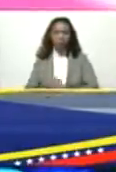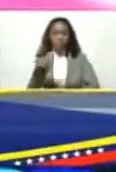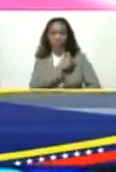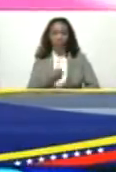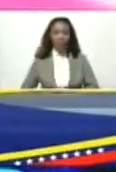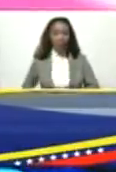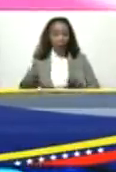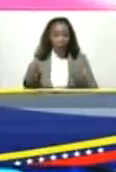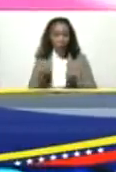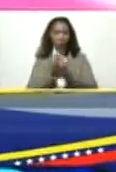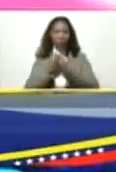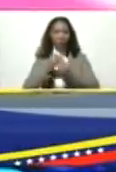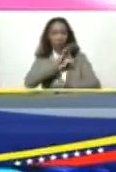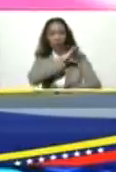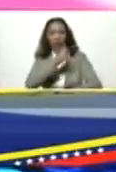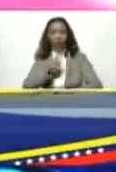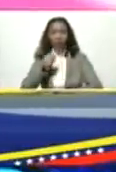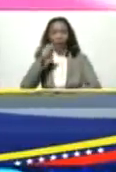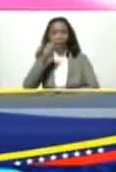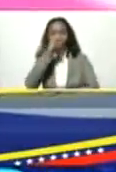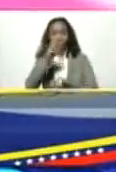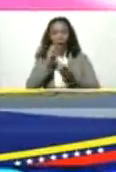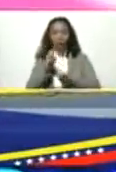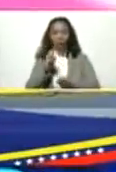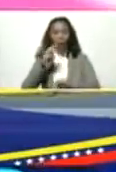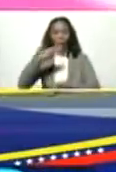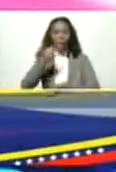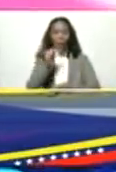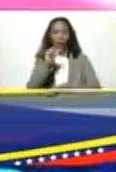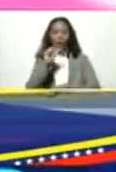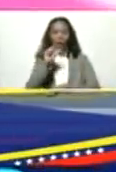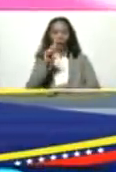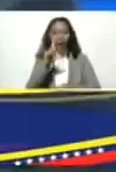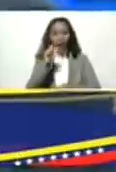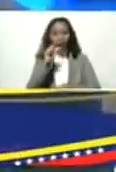Directiva del Banco Plaza Erick Boscan Arrieta